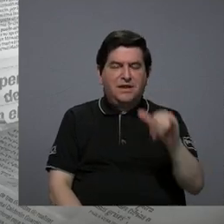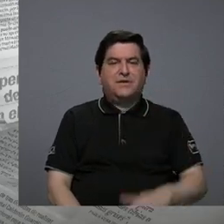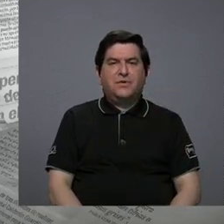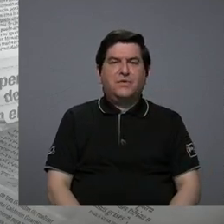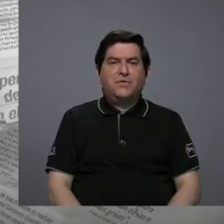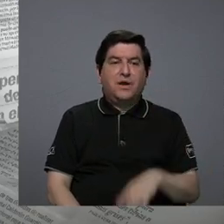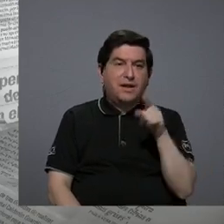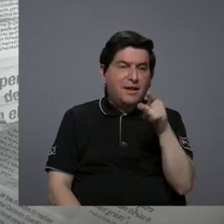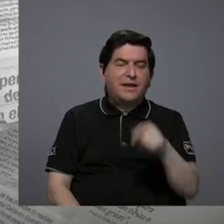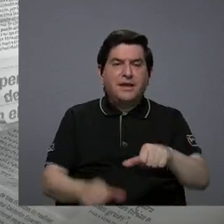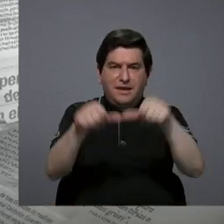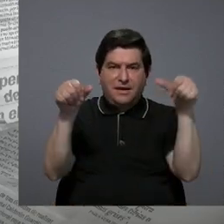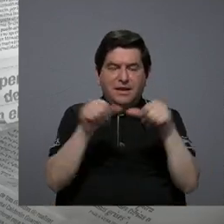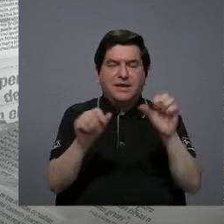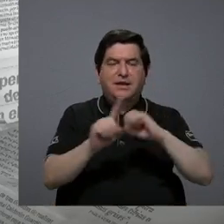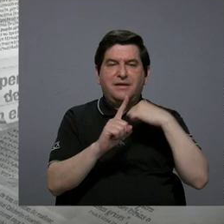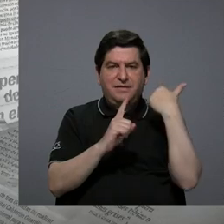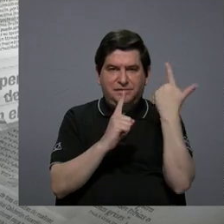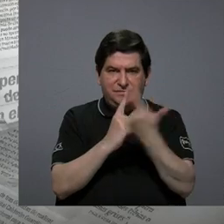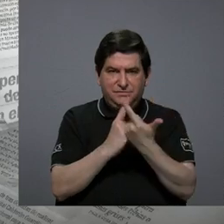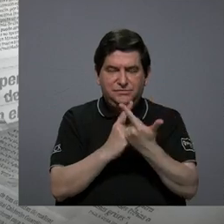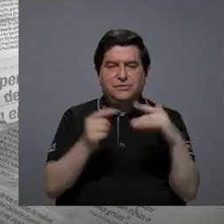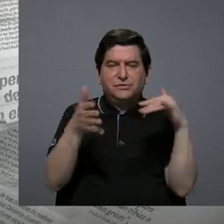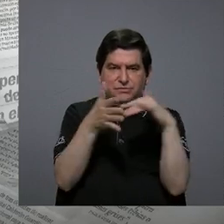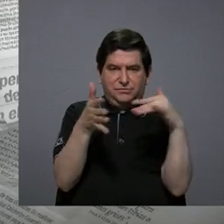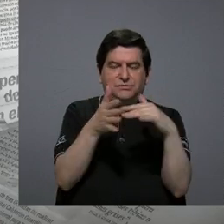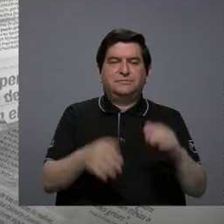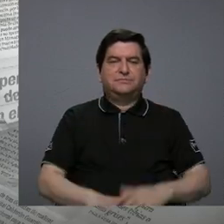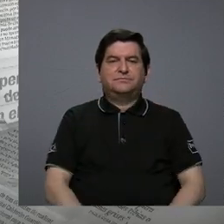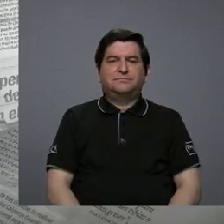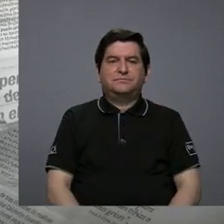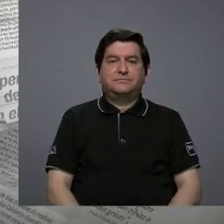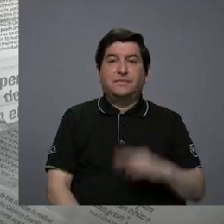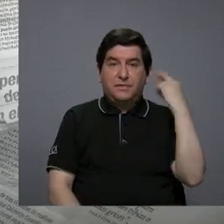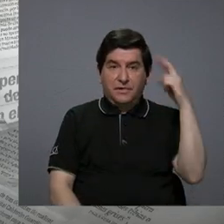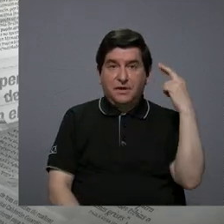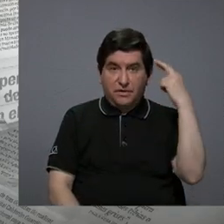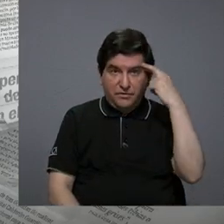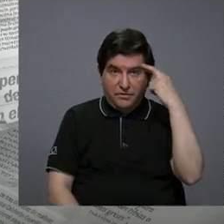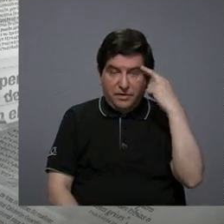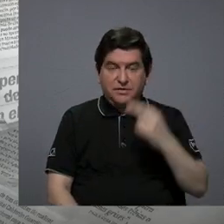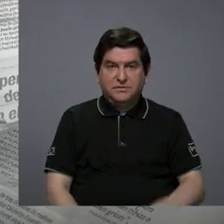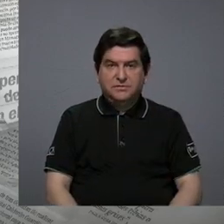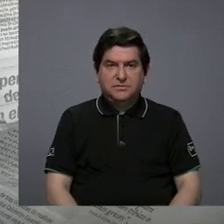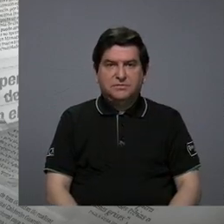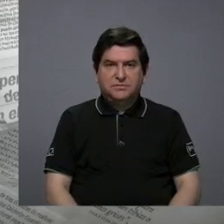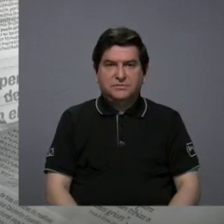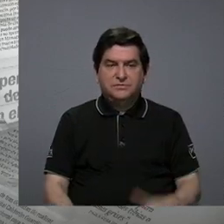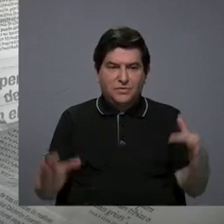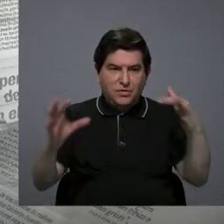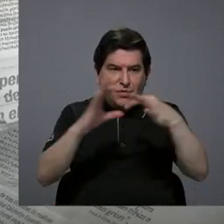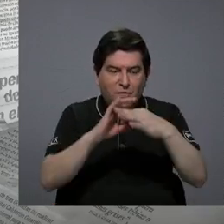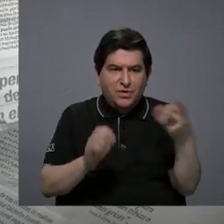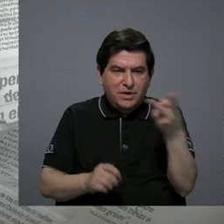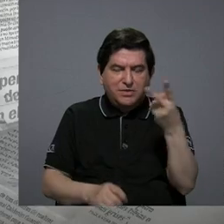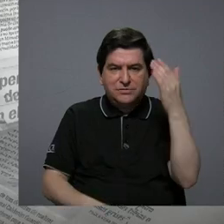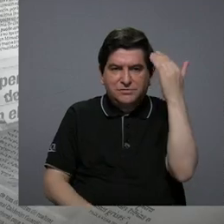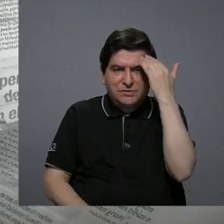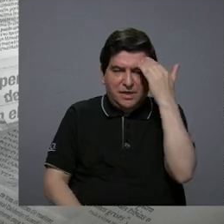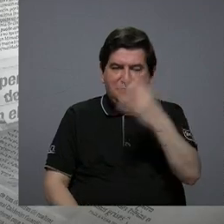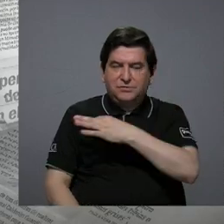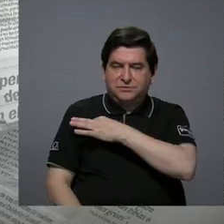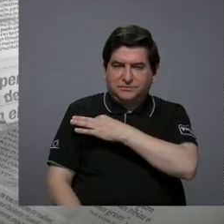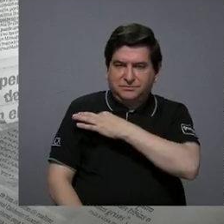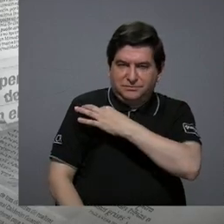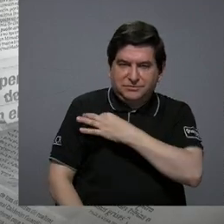se ha ido por la rama de la sociología. Por eso, precisamente, donde confluyen esos saberes, lo hemos